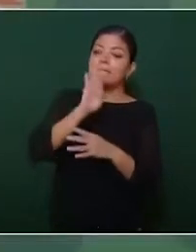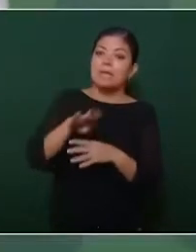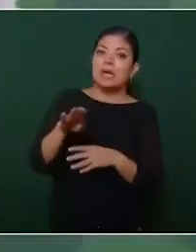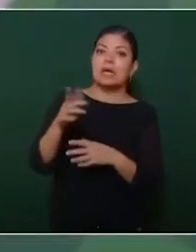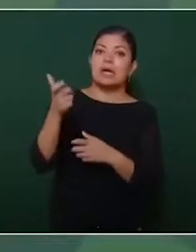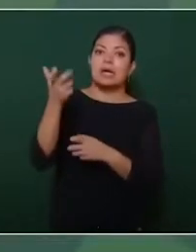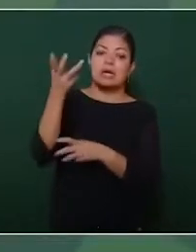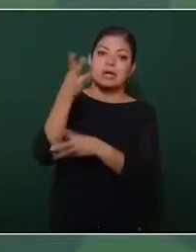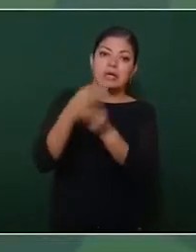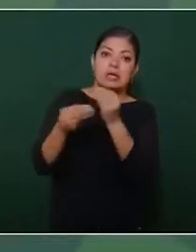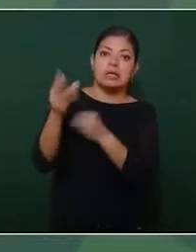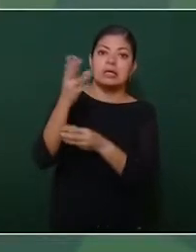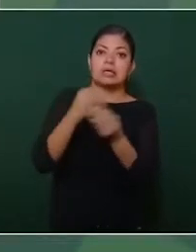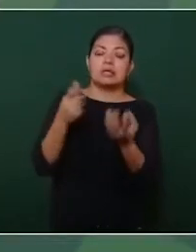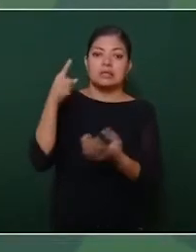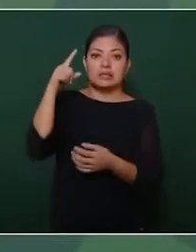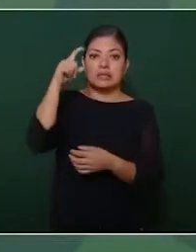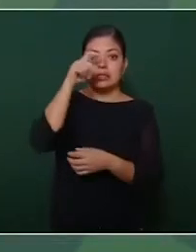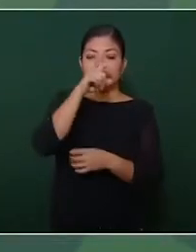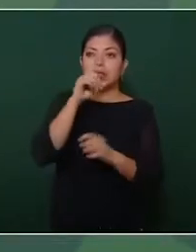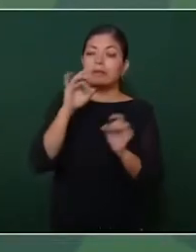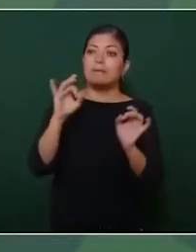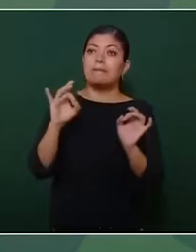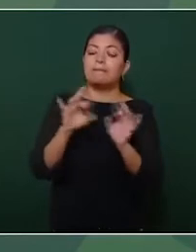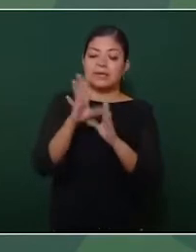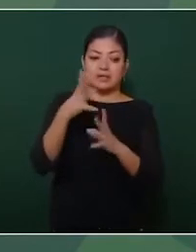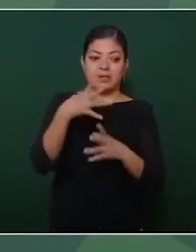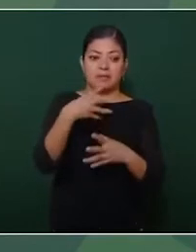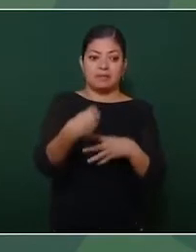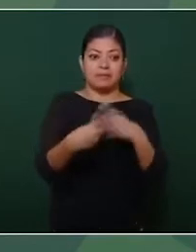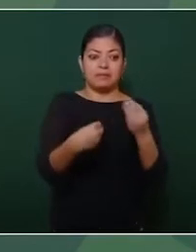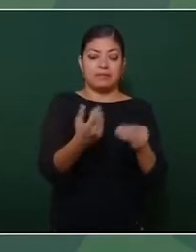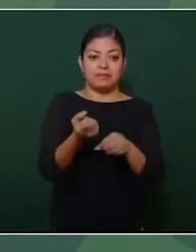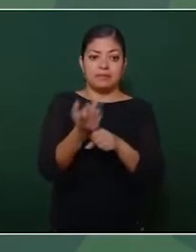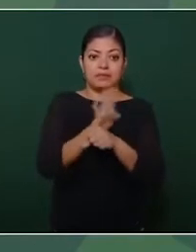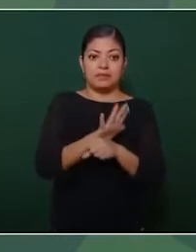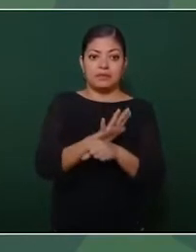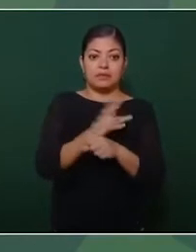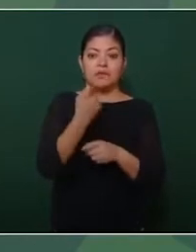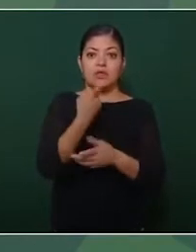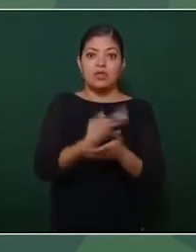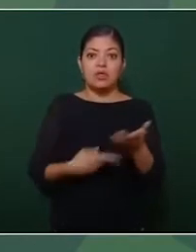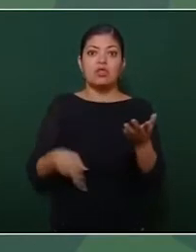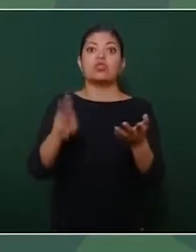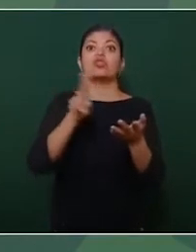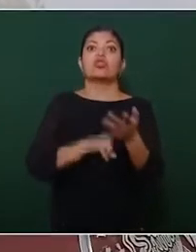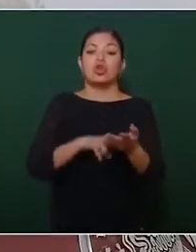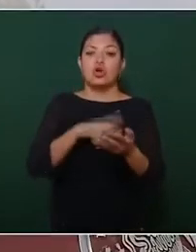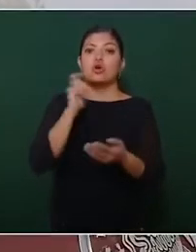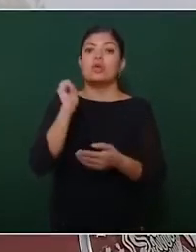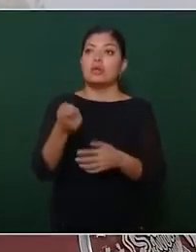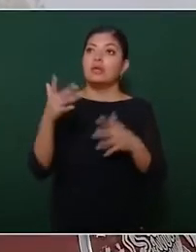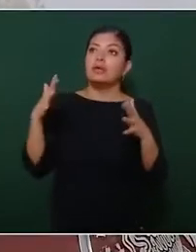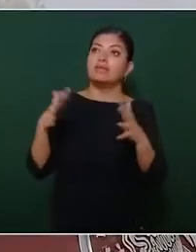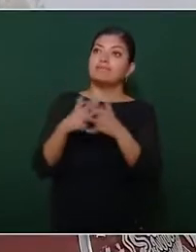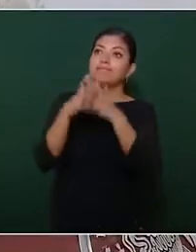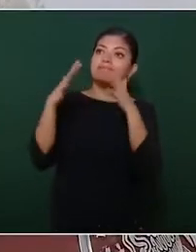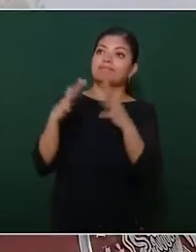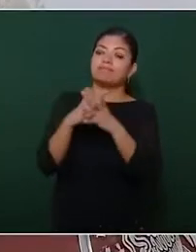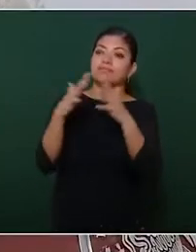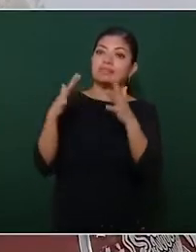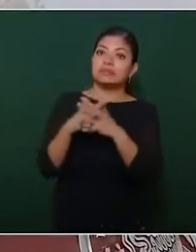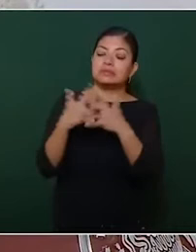se complicó con la pandemia y terminó de